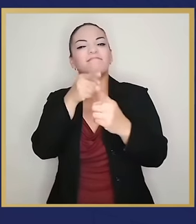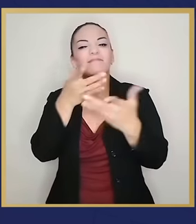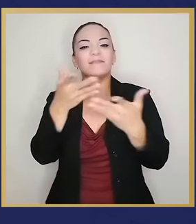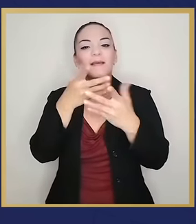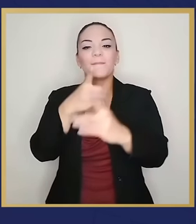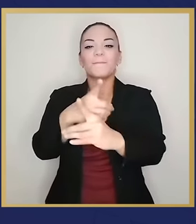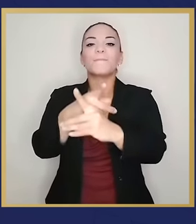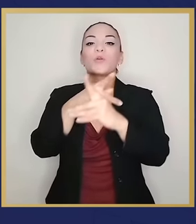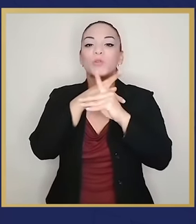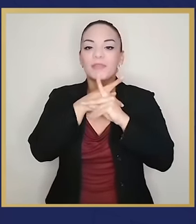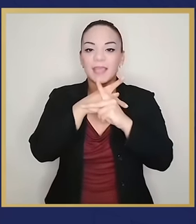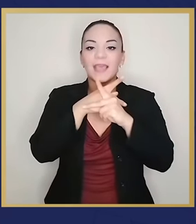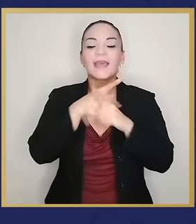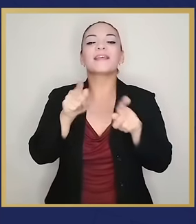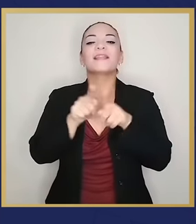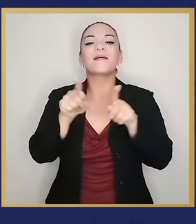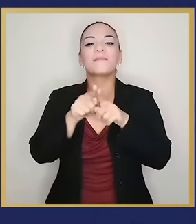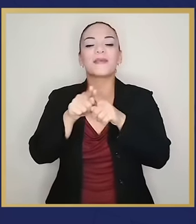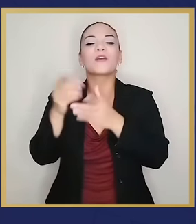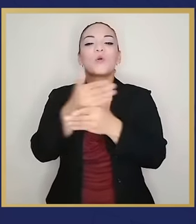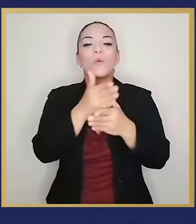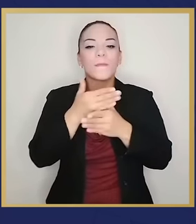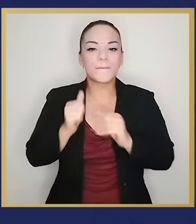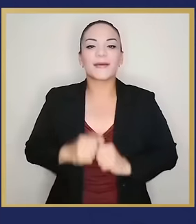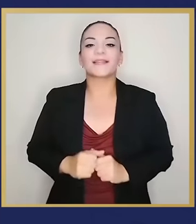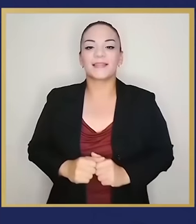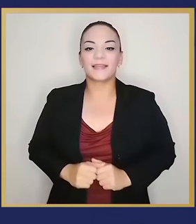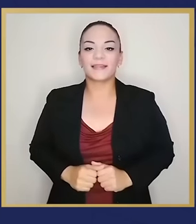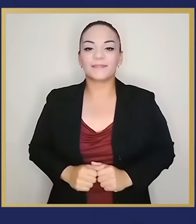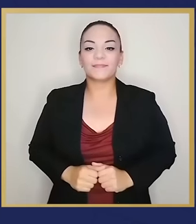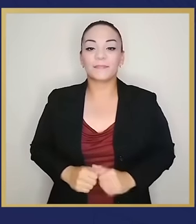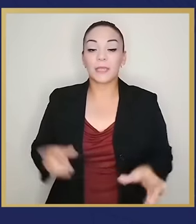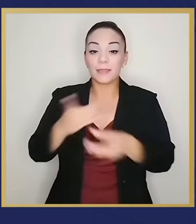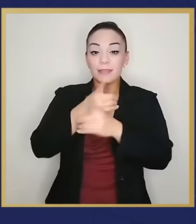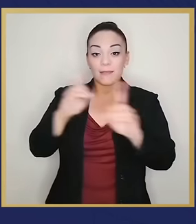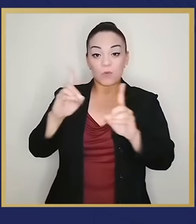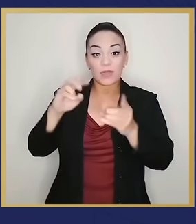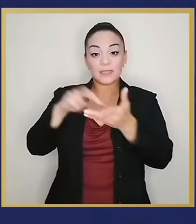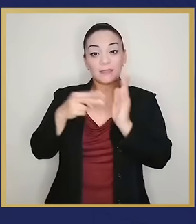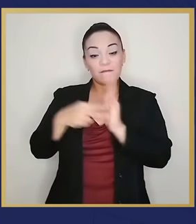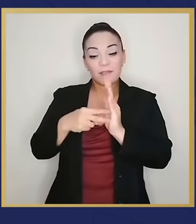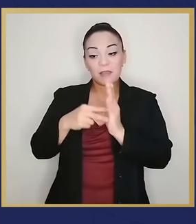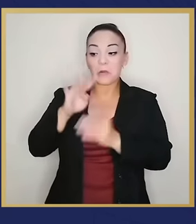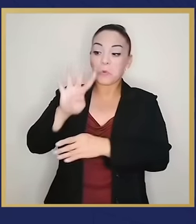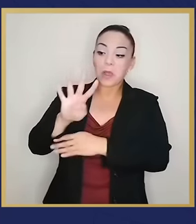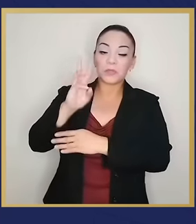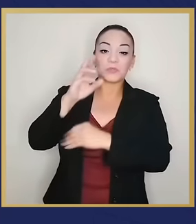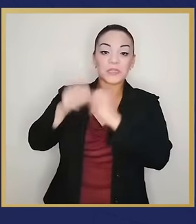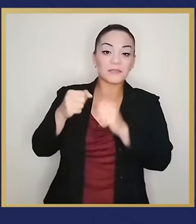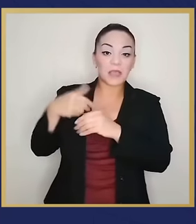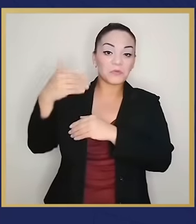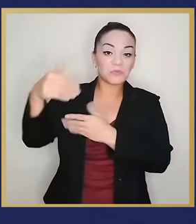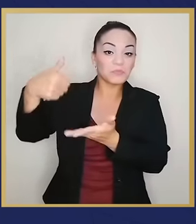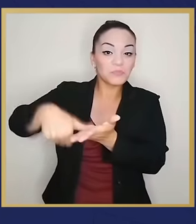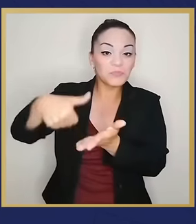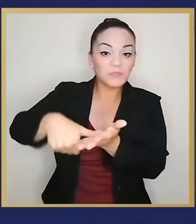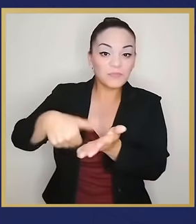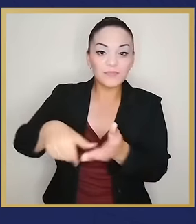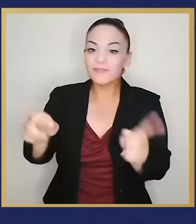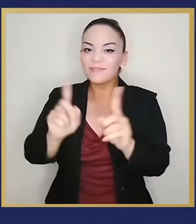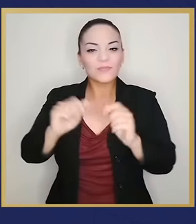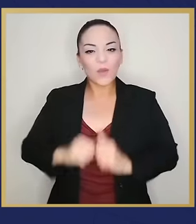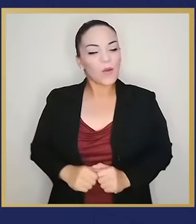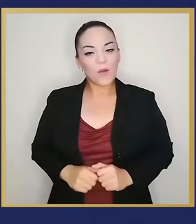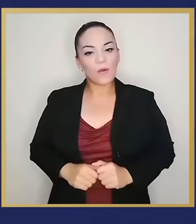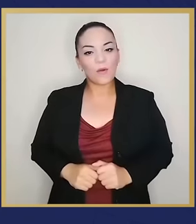proteger y por compartir. La democracia no es una elección cada cuatro, cada seis años